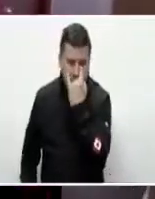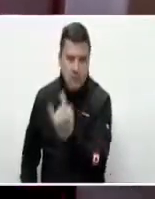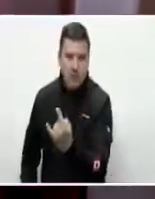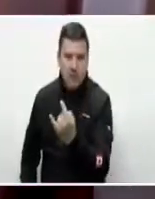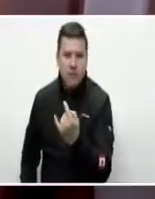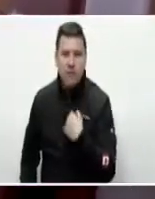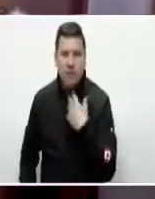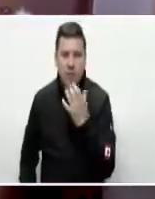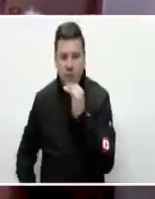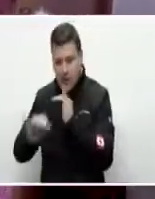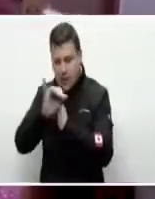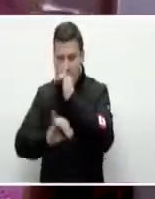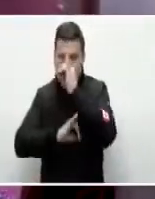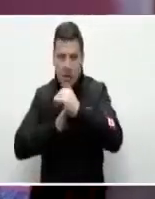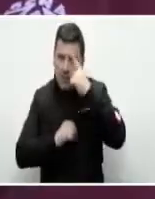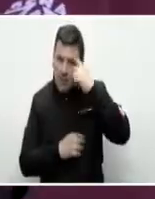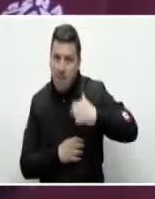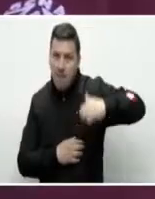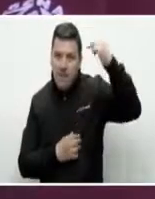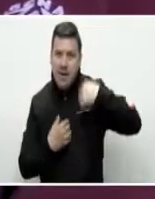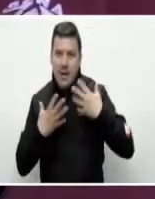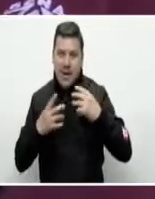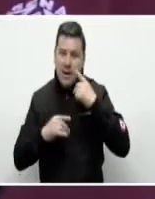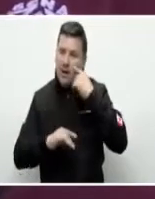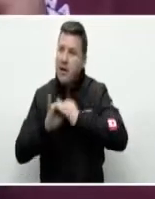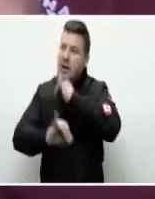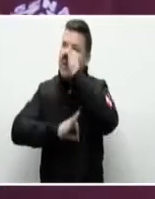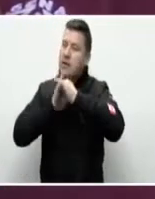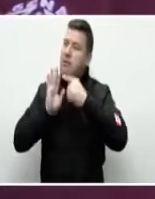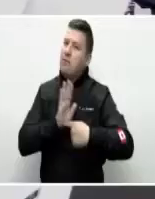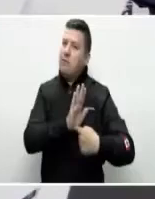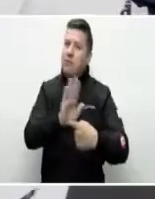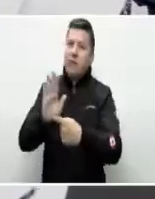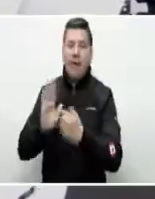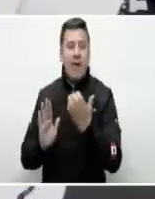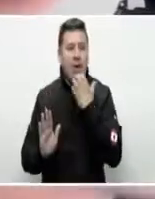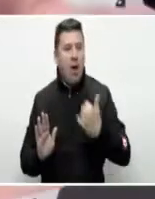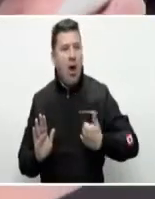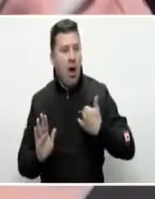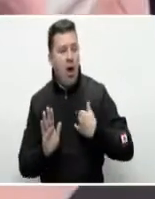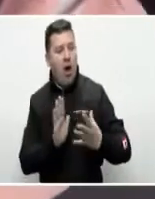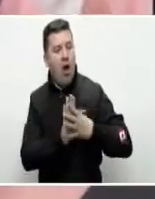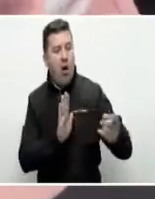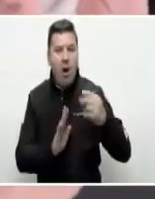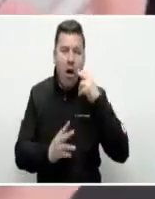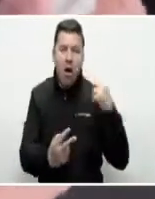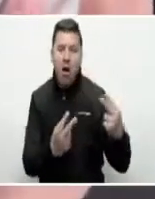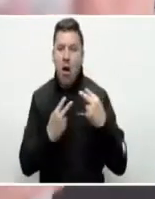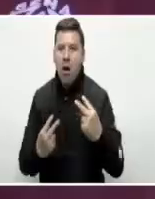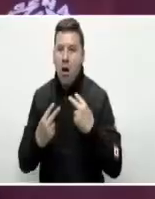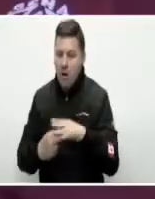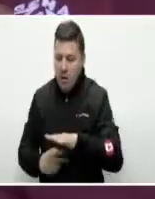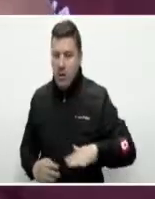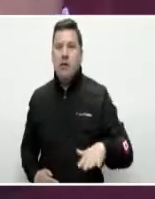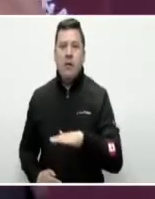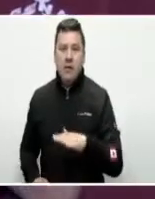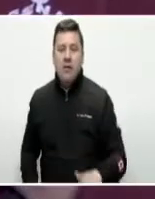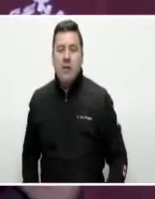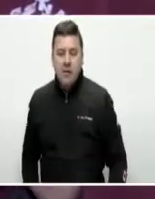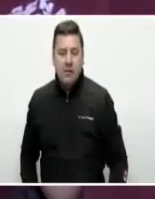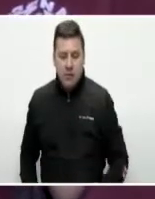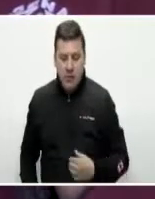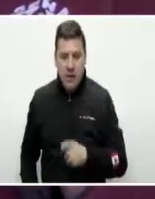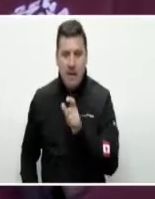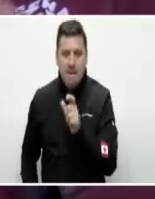posicionarme a nivel internacional y segundo, ser ejemplo para los jóvenes de San Andrés y Providencia como una